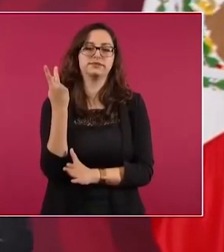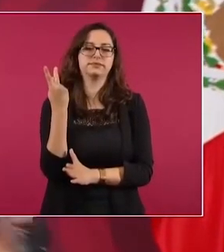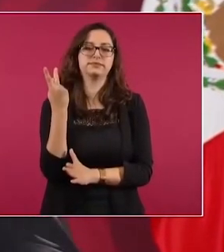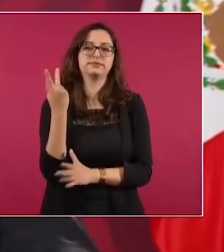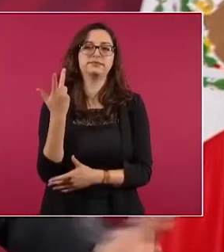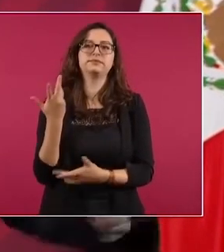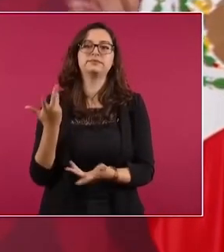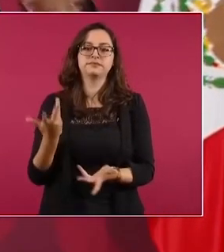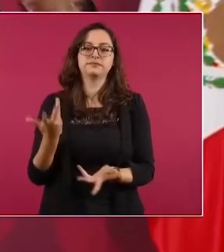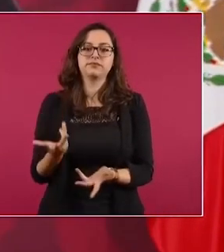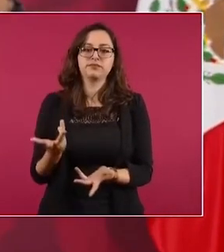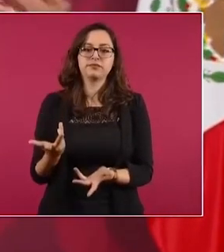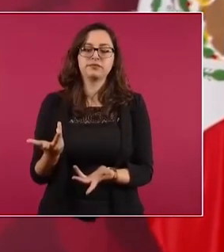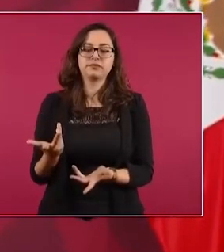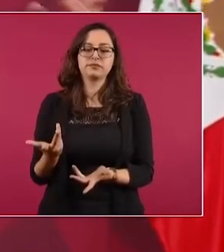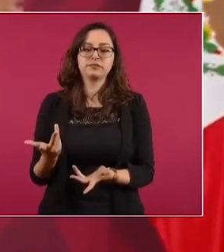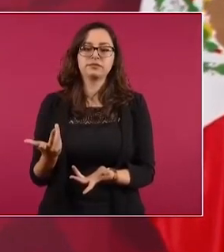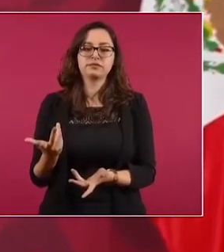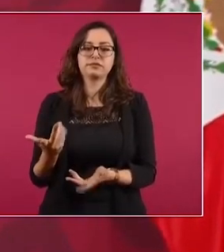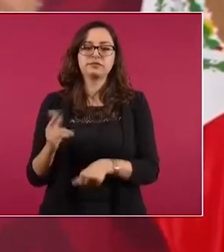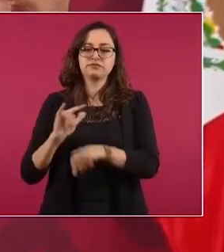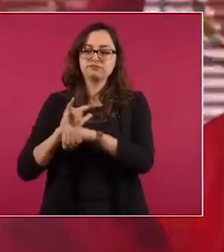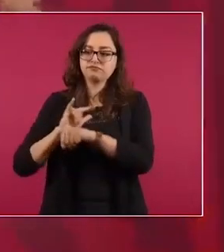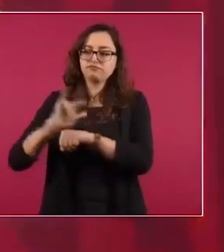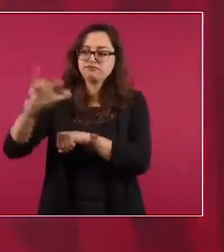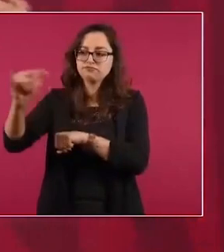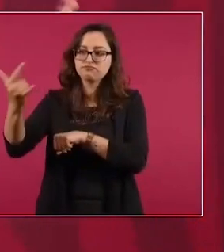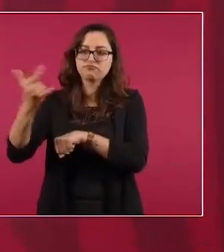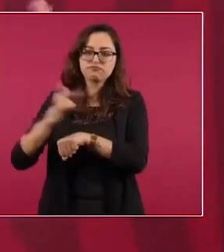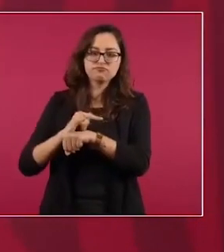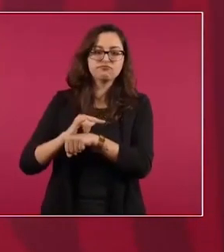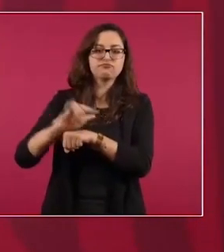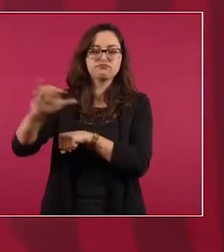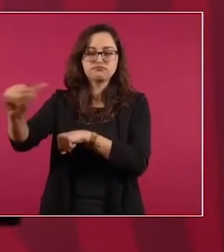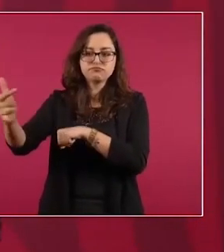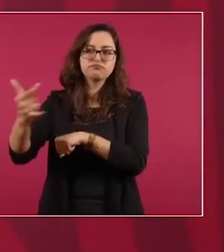que maneje la misma empresa